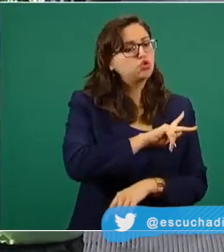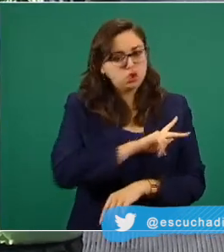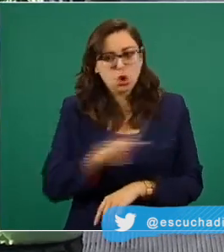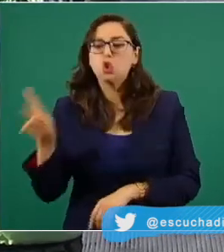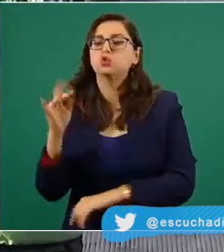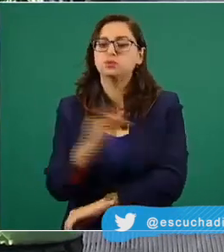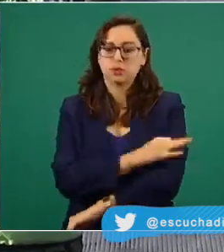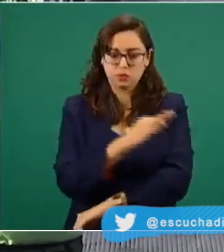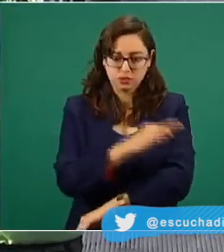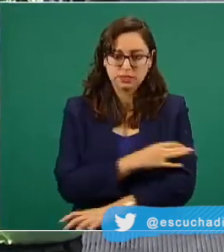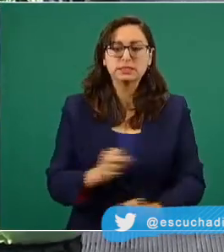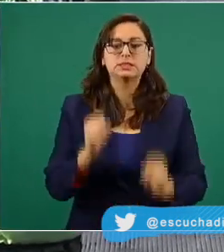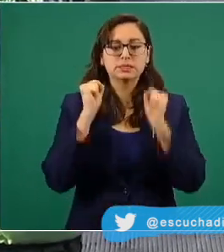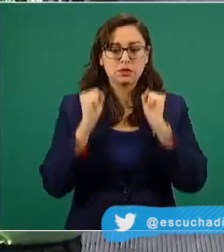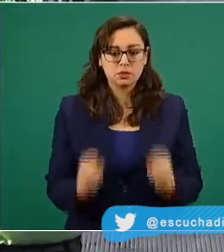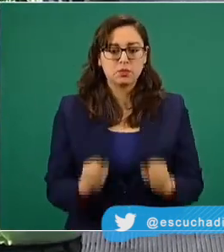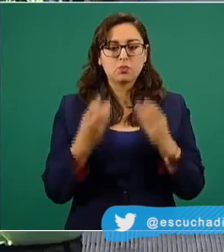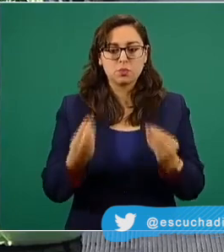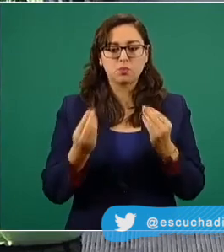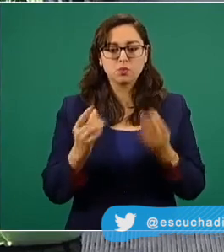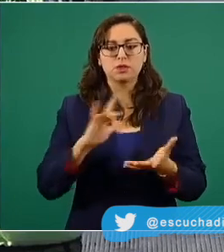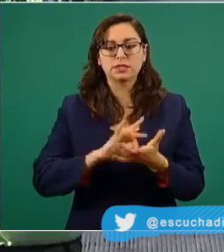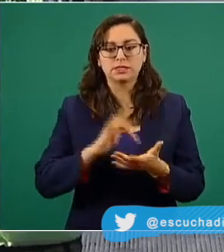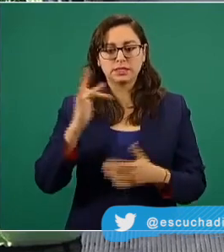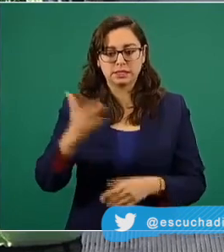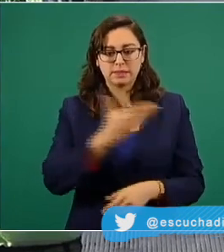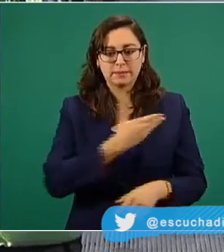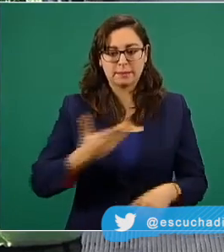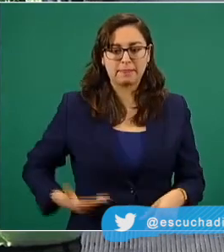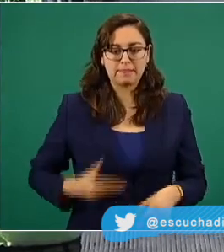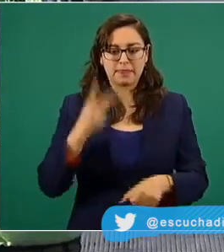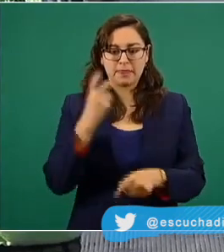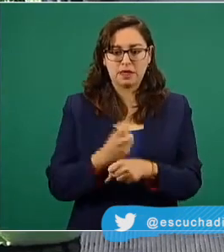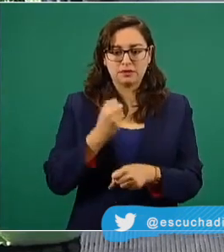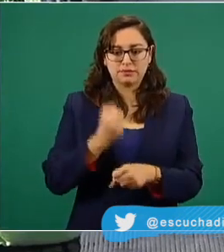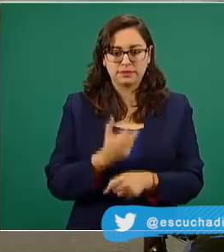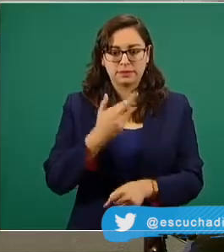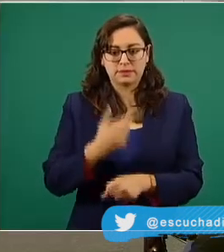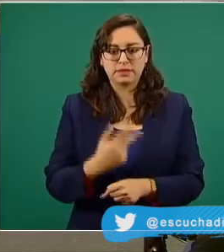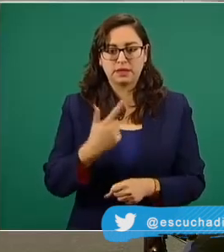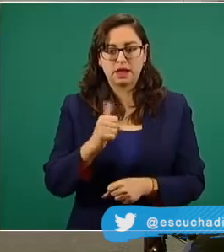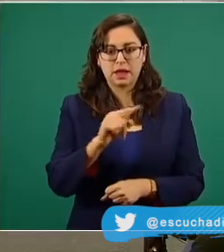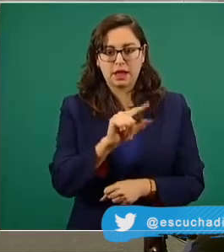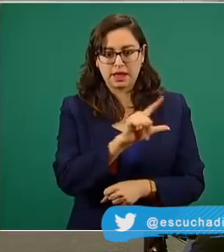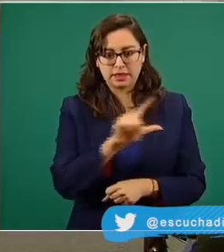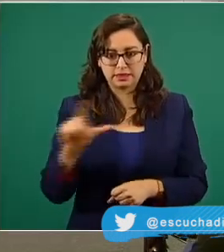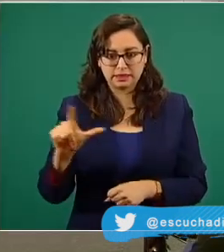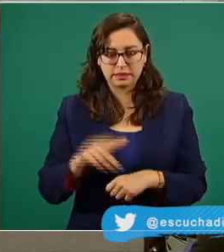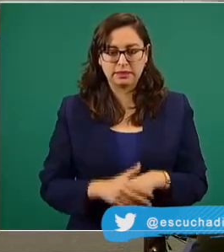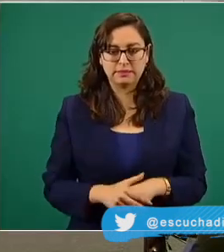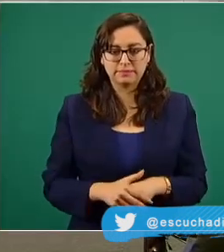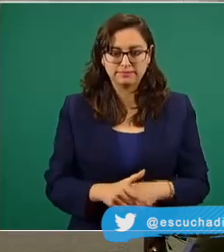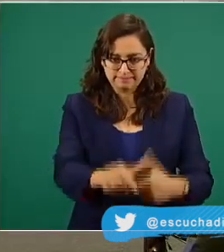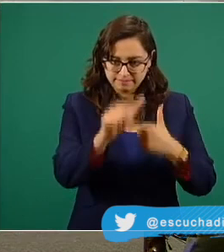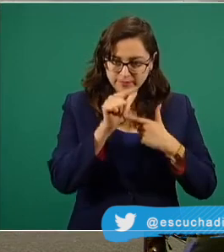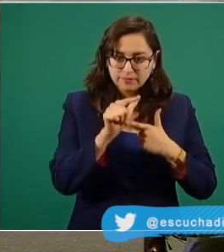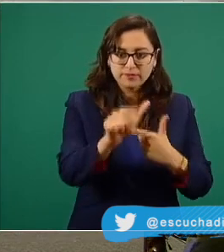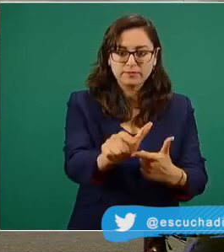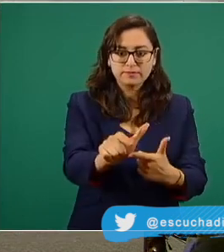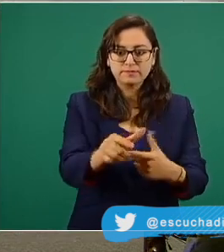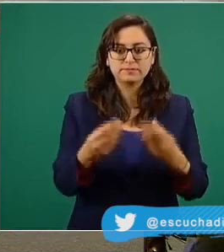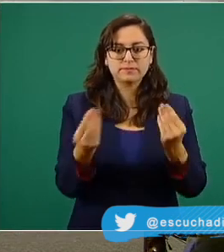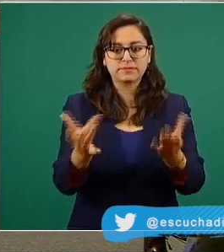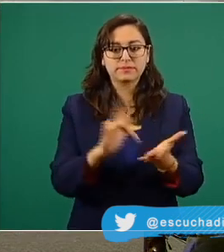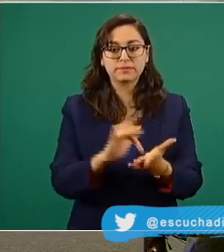señor presidente y subsecretario Hugo López-Gatell. Seguimos adelante. Muchas gracias.